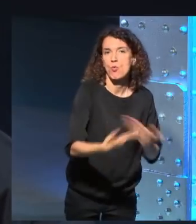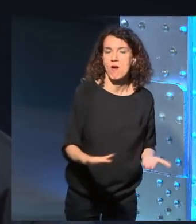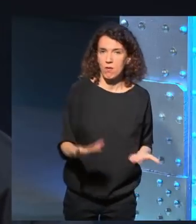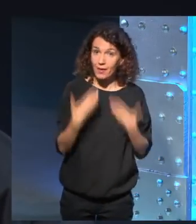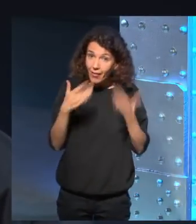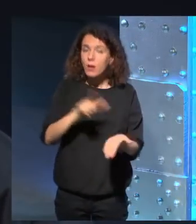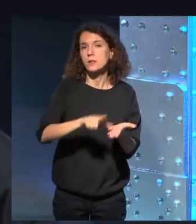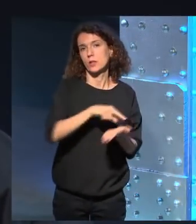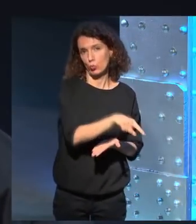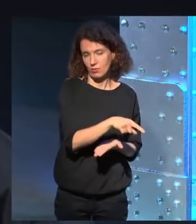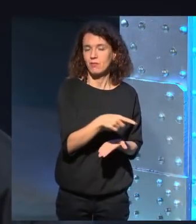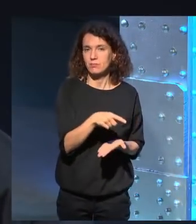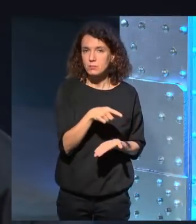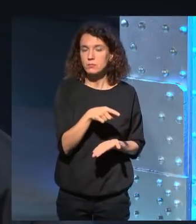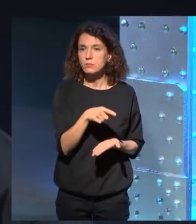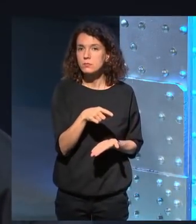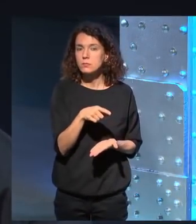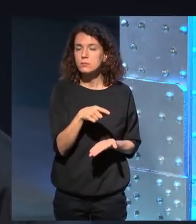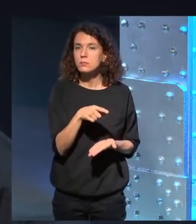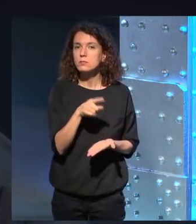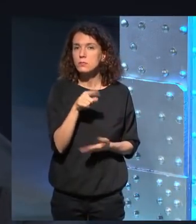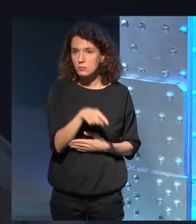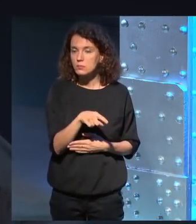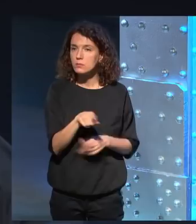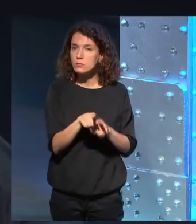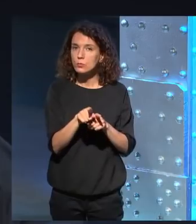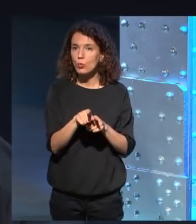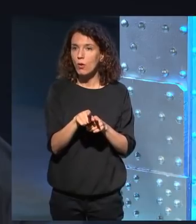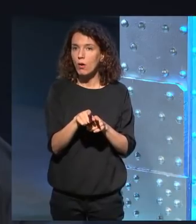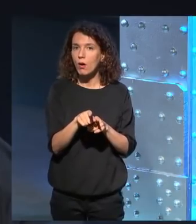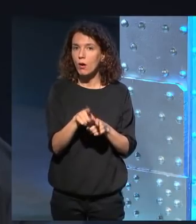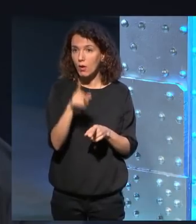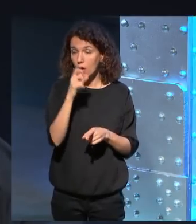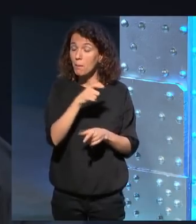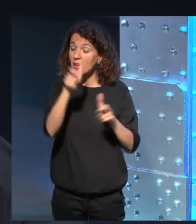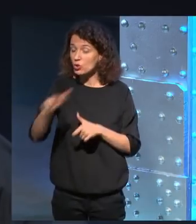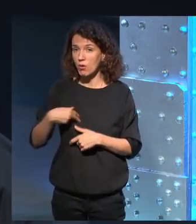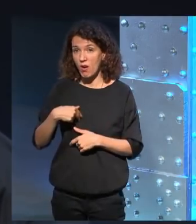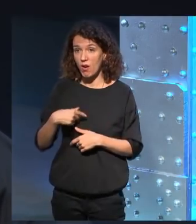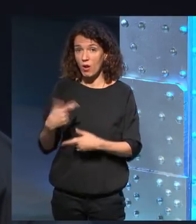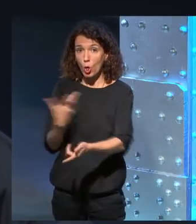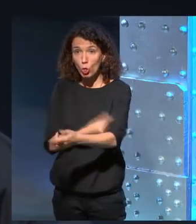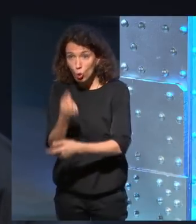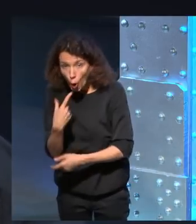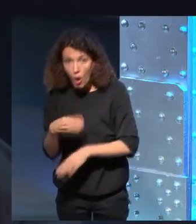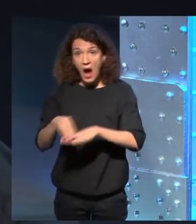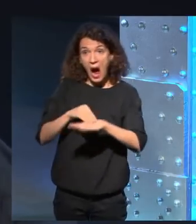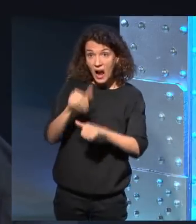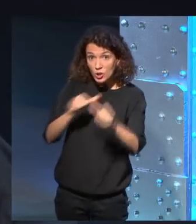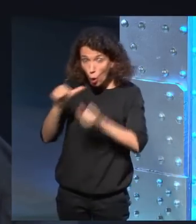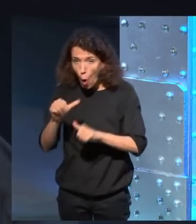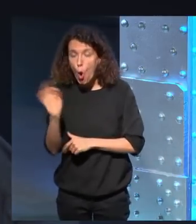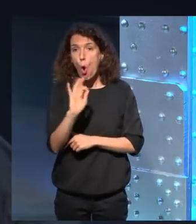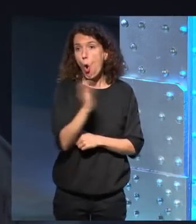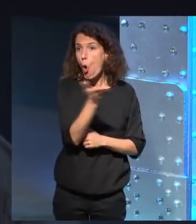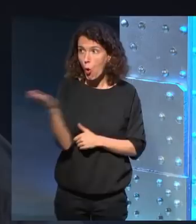de ahí que hay que ser tolerante con los que recurren a las drogas o al alcohol o a